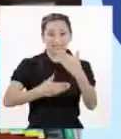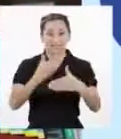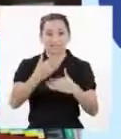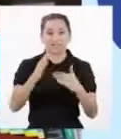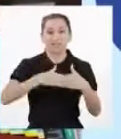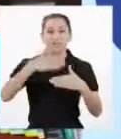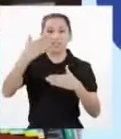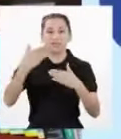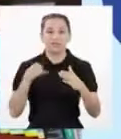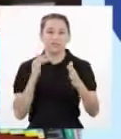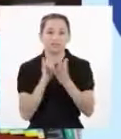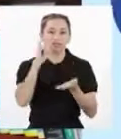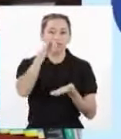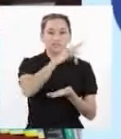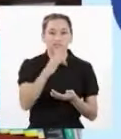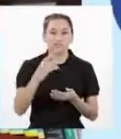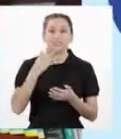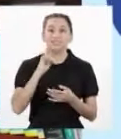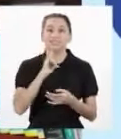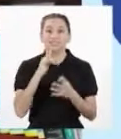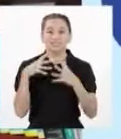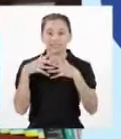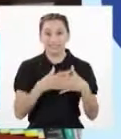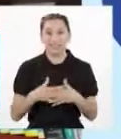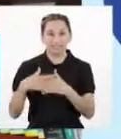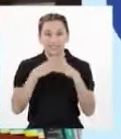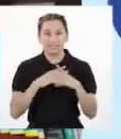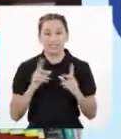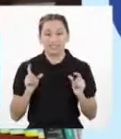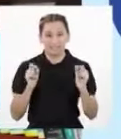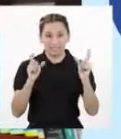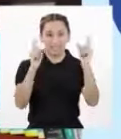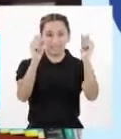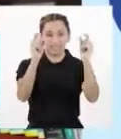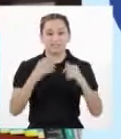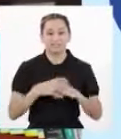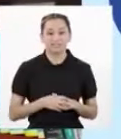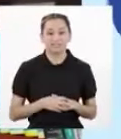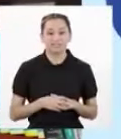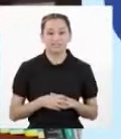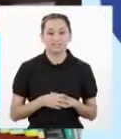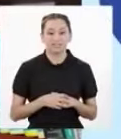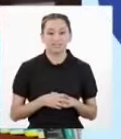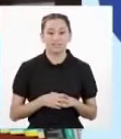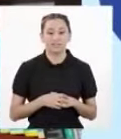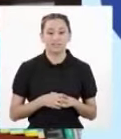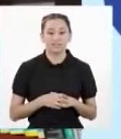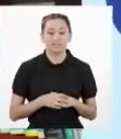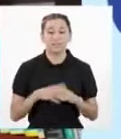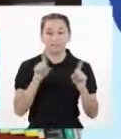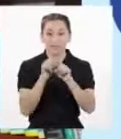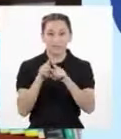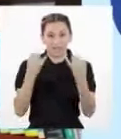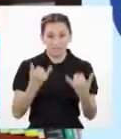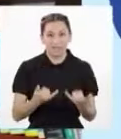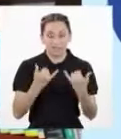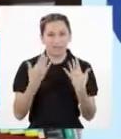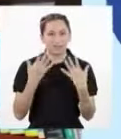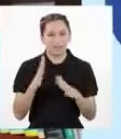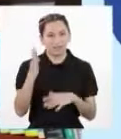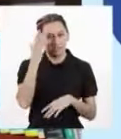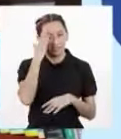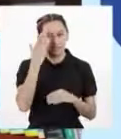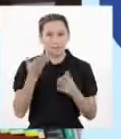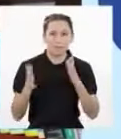Posiblemente estuve en Estados Unidos tomando un entrenamiento sobre el cáncer hereditario y enfermedades genéticas Actualmente sabemos que son